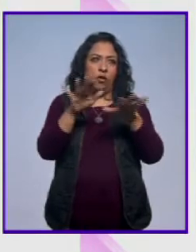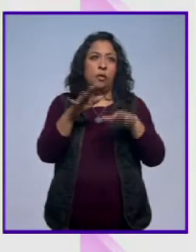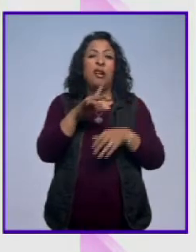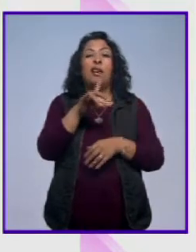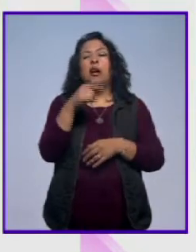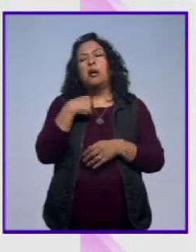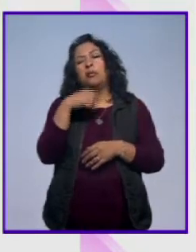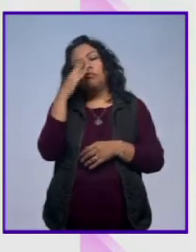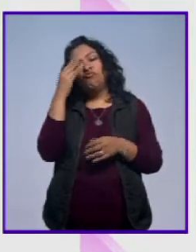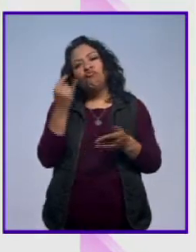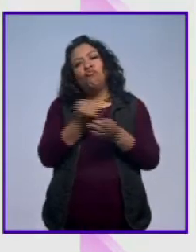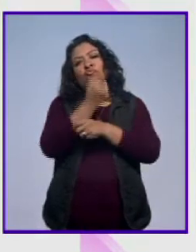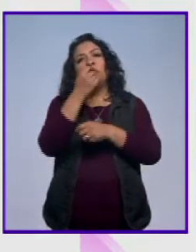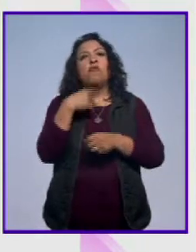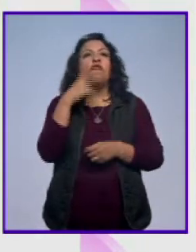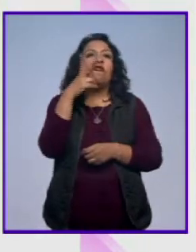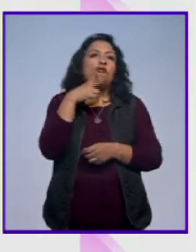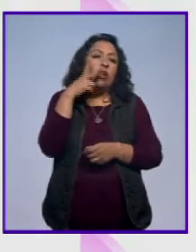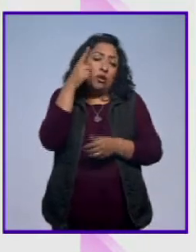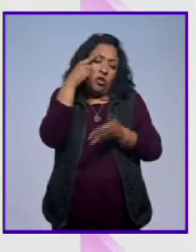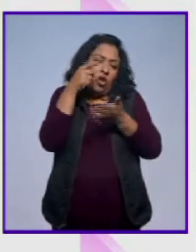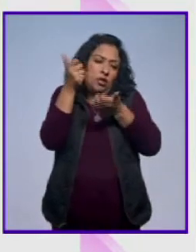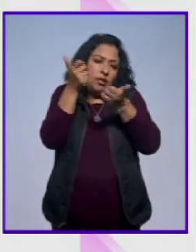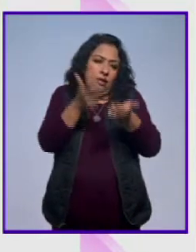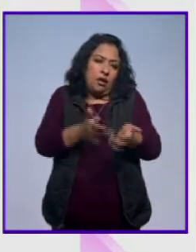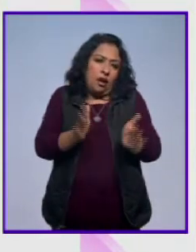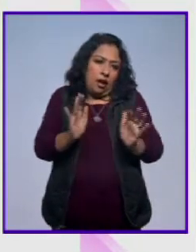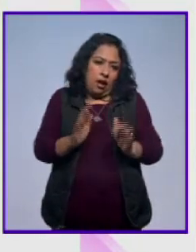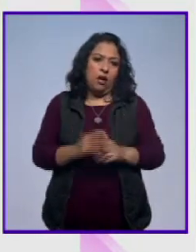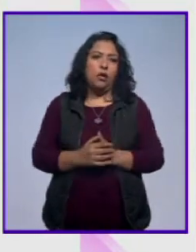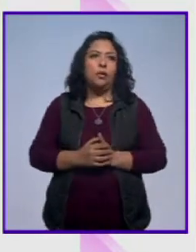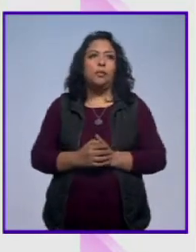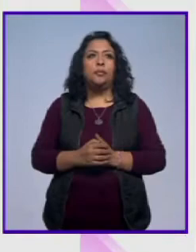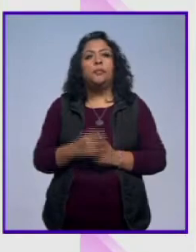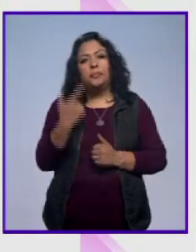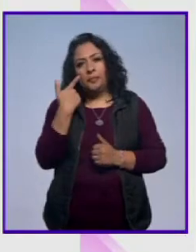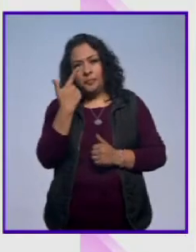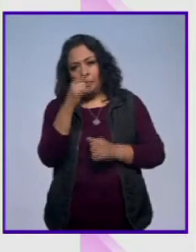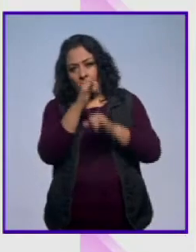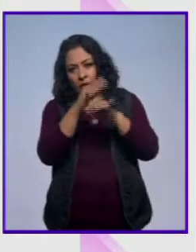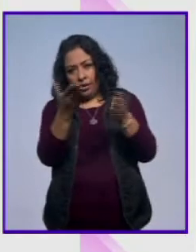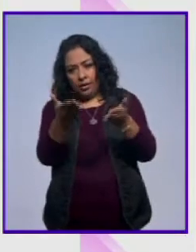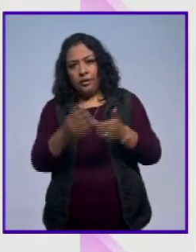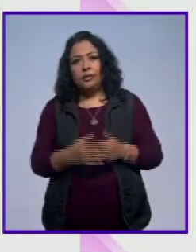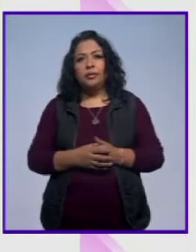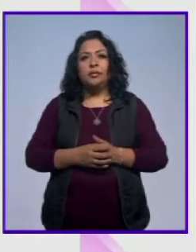que tomábamos algo. Supongo que sí, ¿no? Nos trajo. espero que Es lo menos, ¿no? Vamos con Alberto.